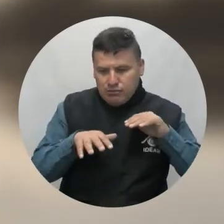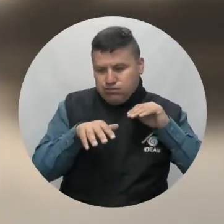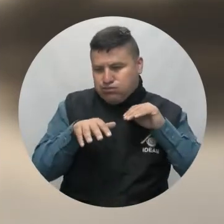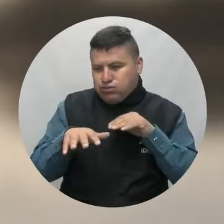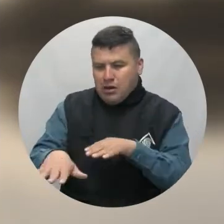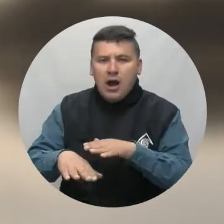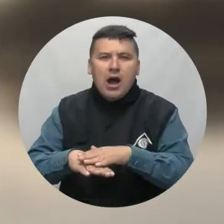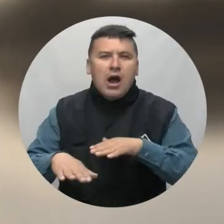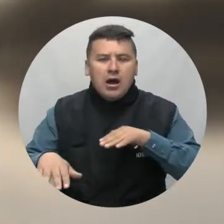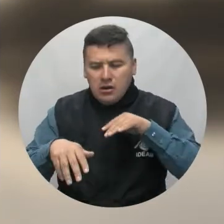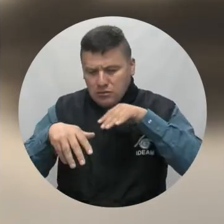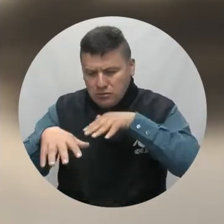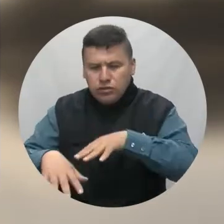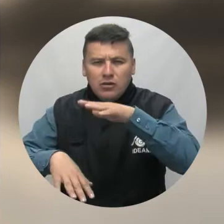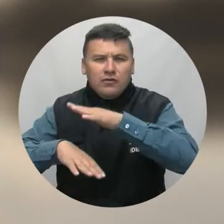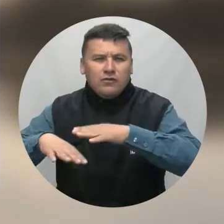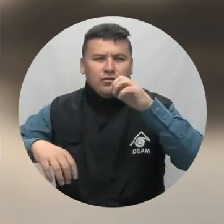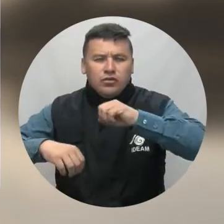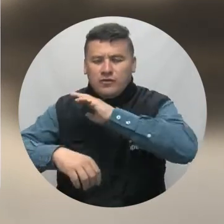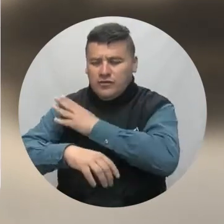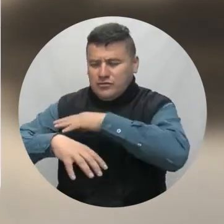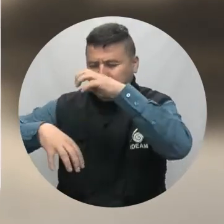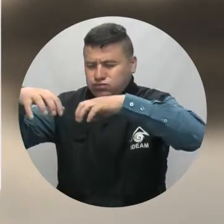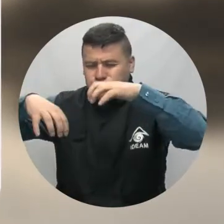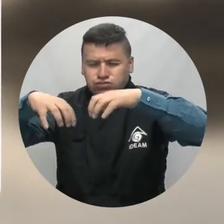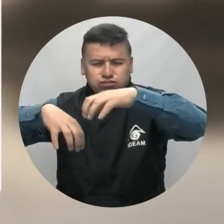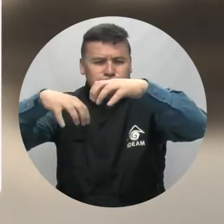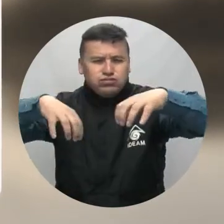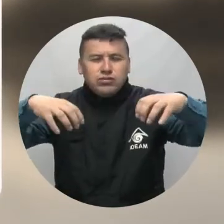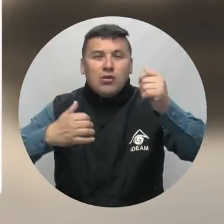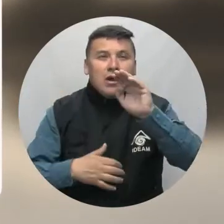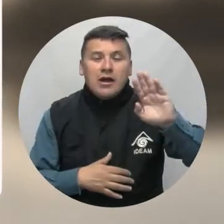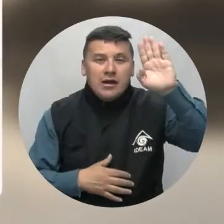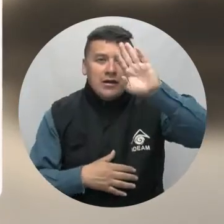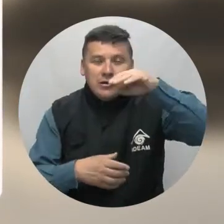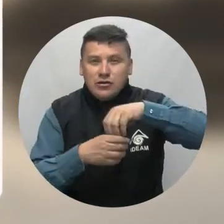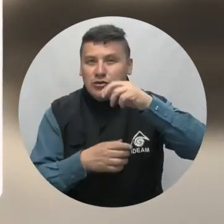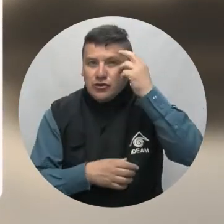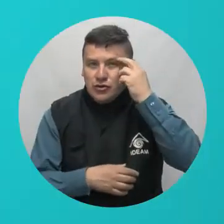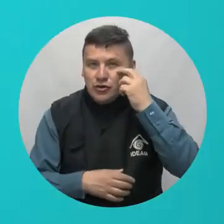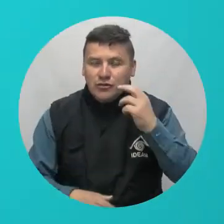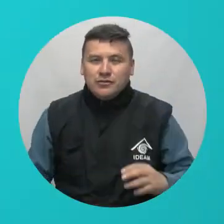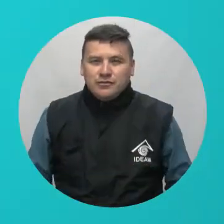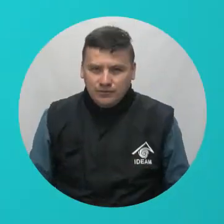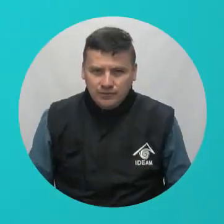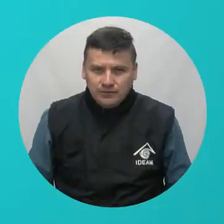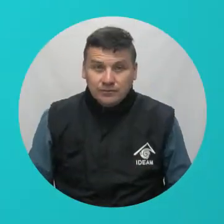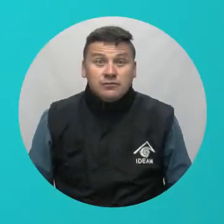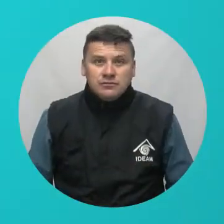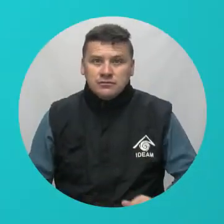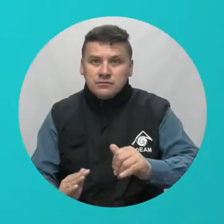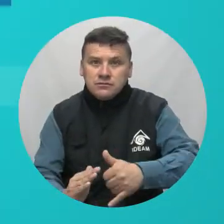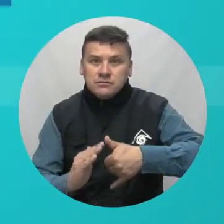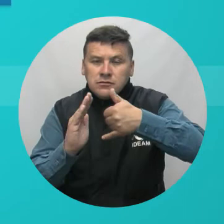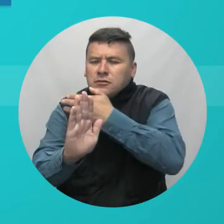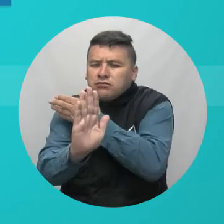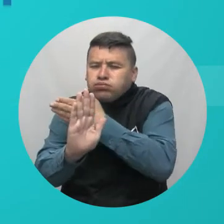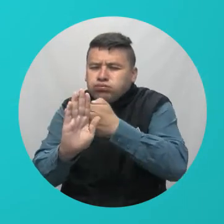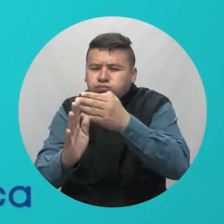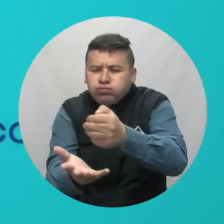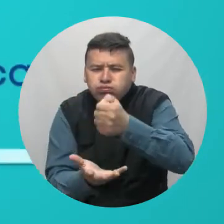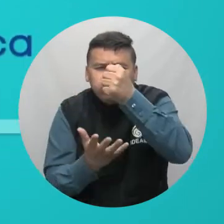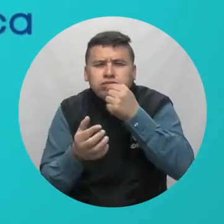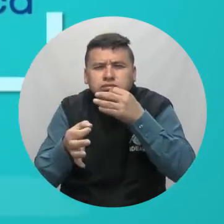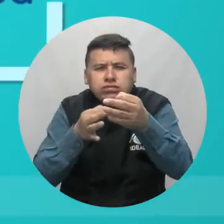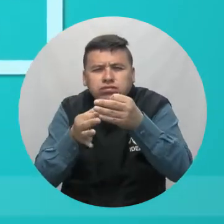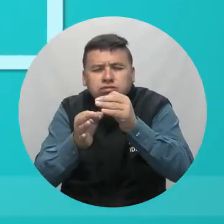de tierra ocasionados por las fuertes lluvias en algunos municipios ubicados en el departamento del Chocó. El IDEAM rinde cuentas a